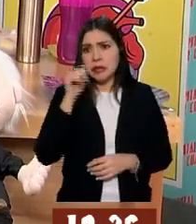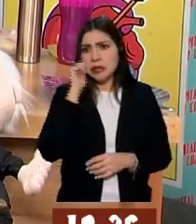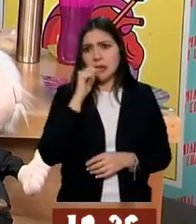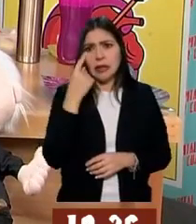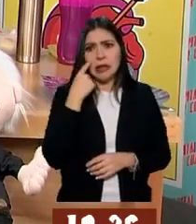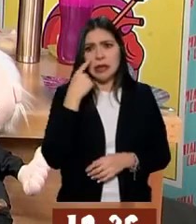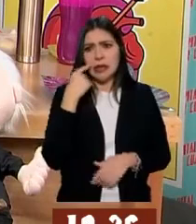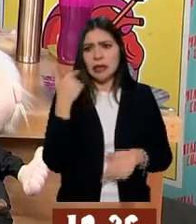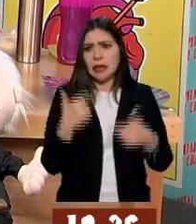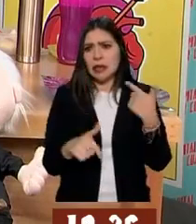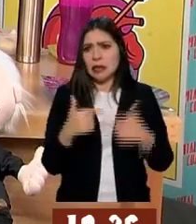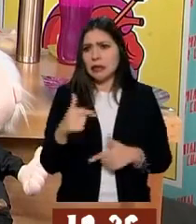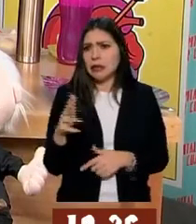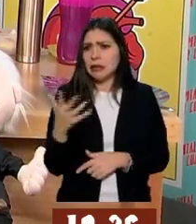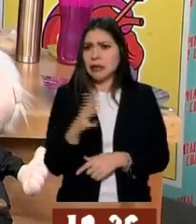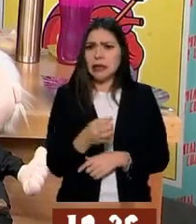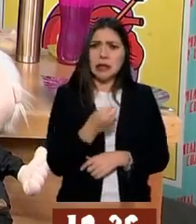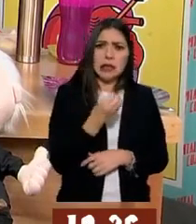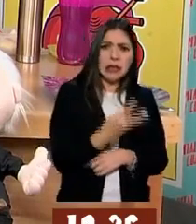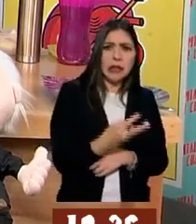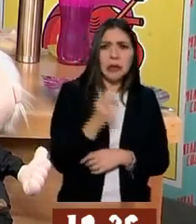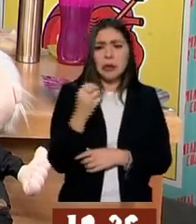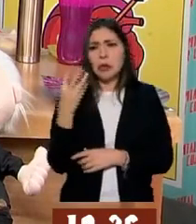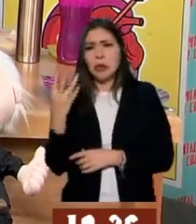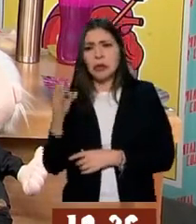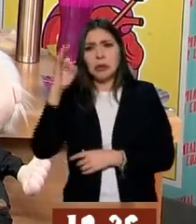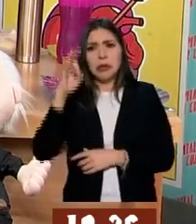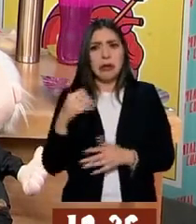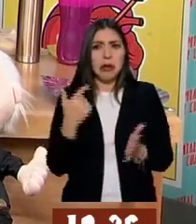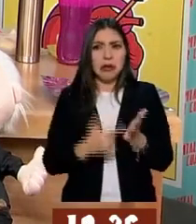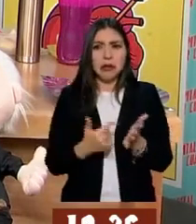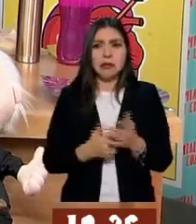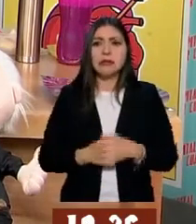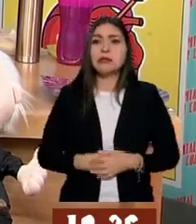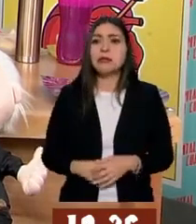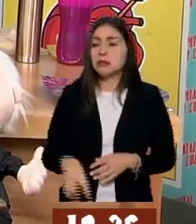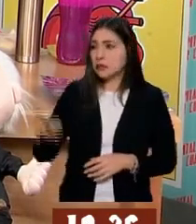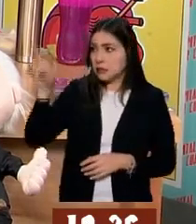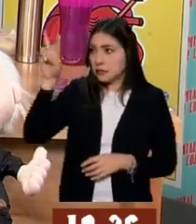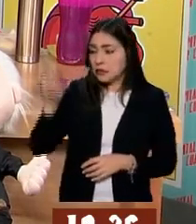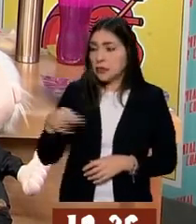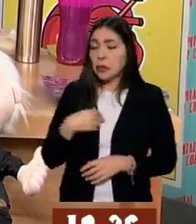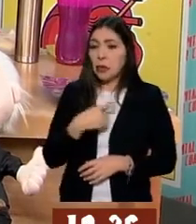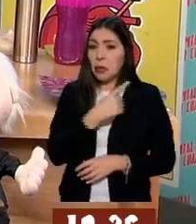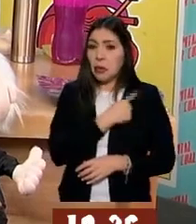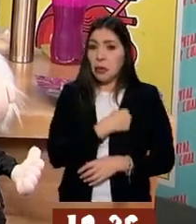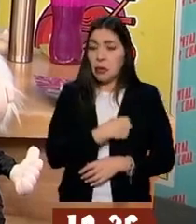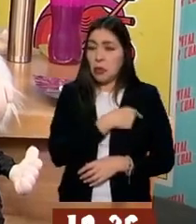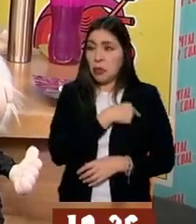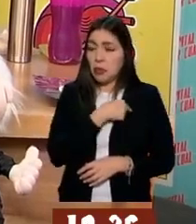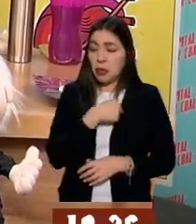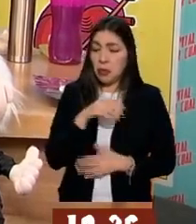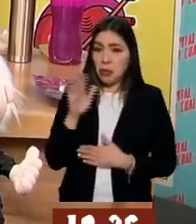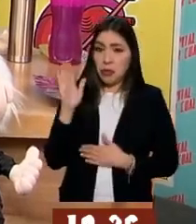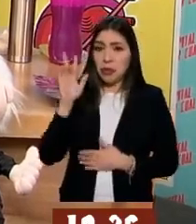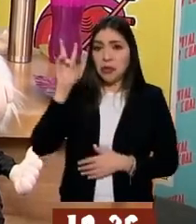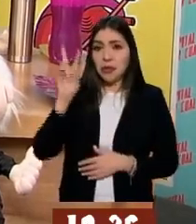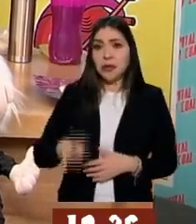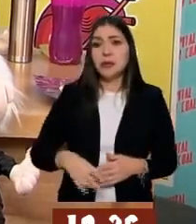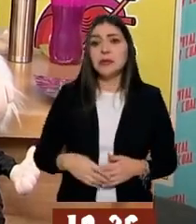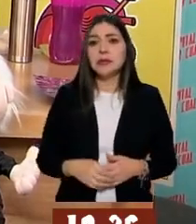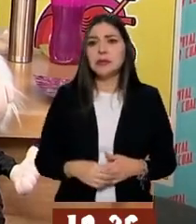debe tener alrededor de 3, 4% de grasa. Se los juro por mi honor. Es más. sí, sí pasa.